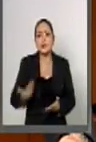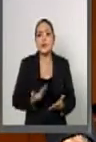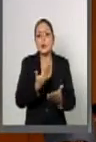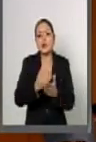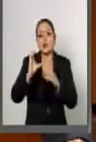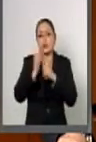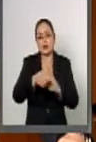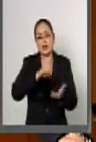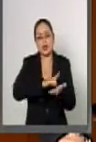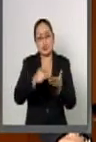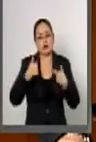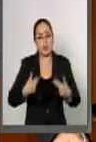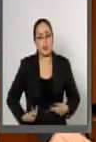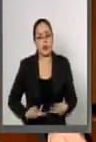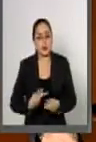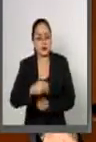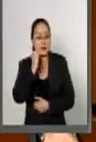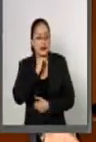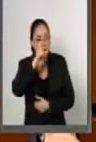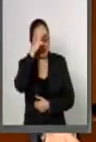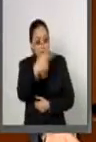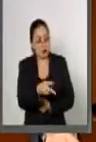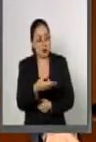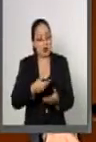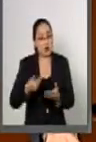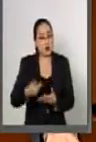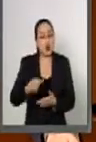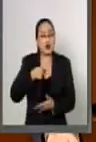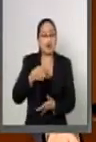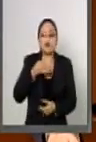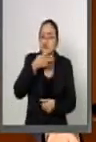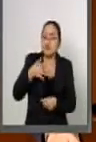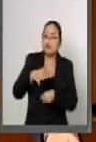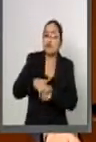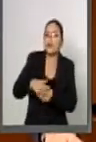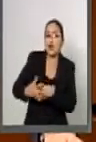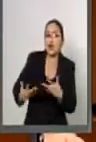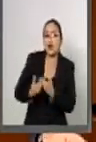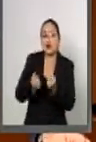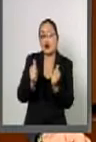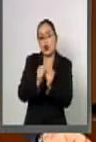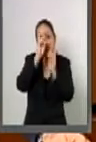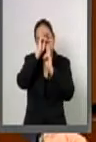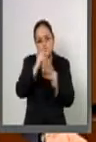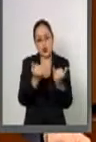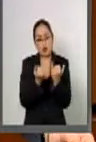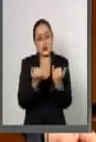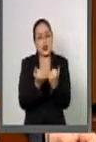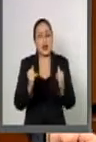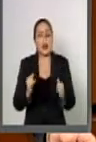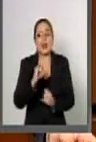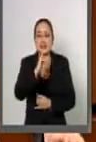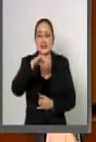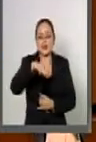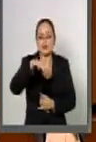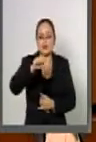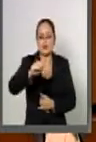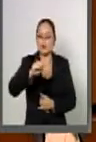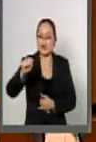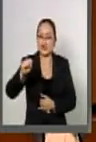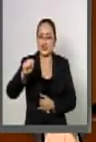Derechos Humanos de este Senado hago un llamado respetuoso también al Instituto Mexicano del Seguro Social